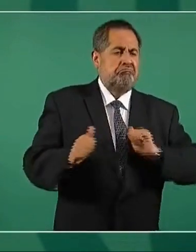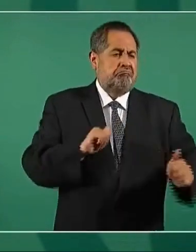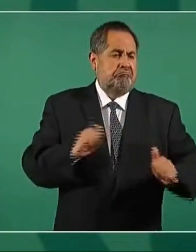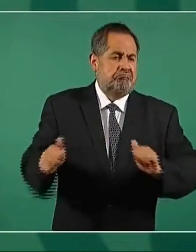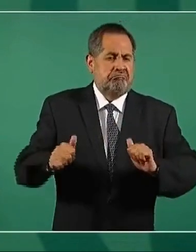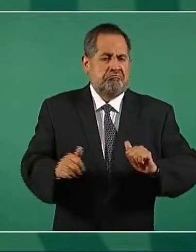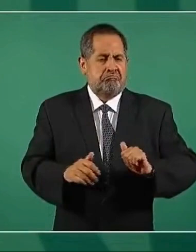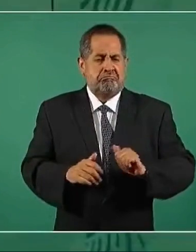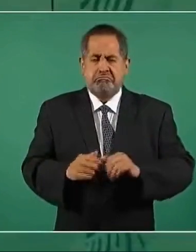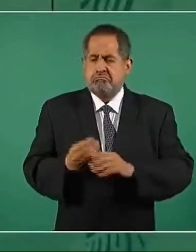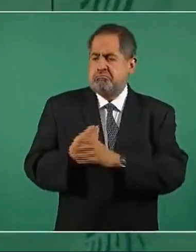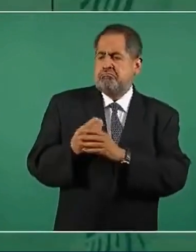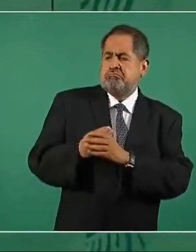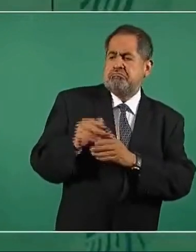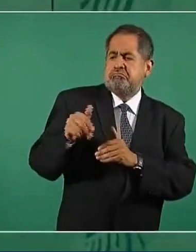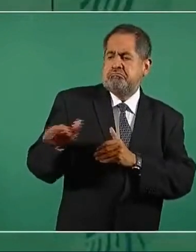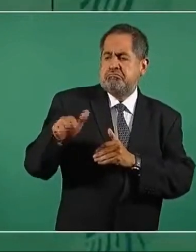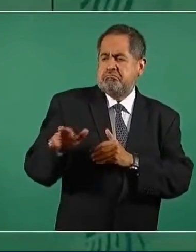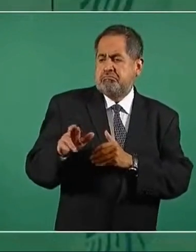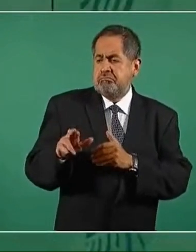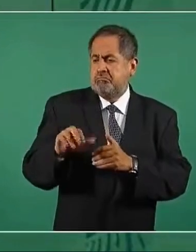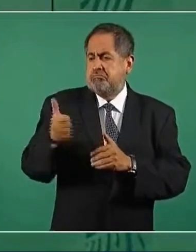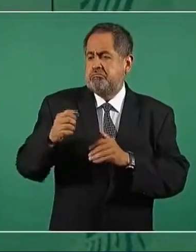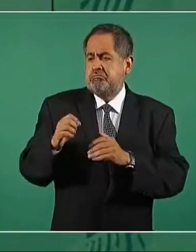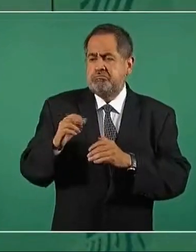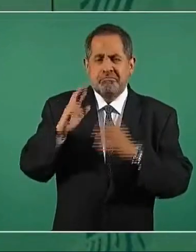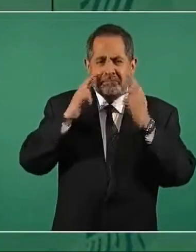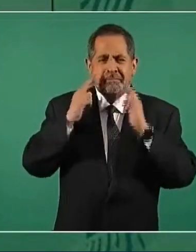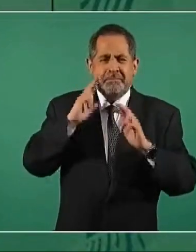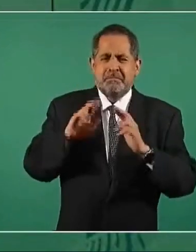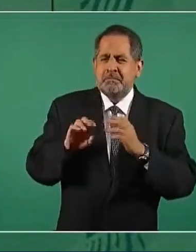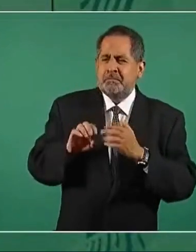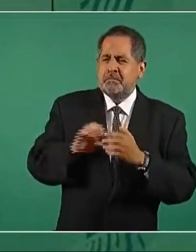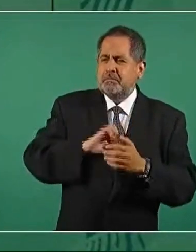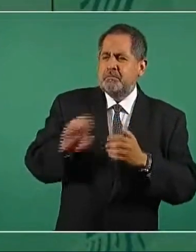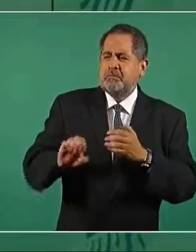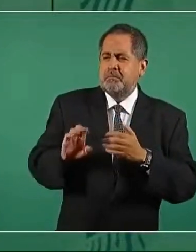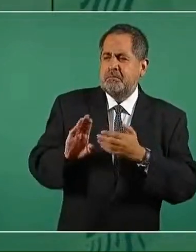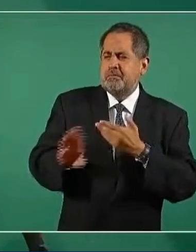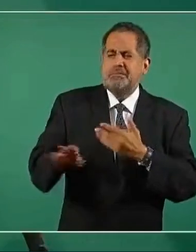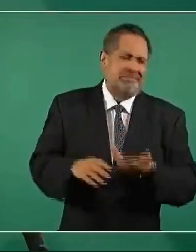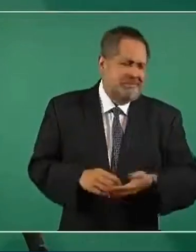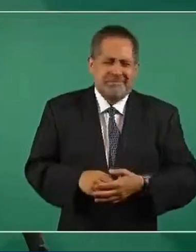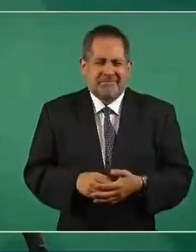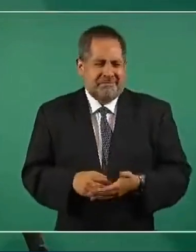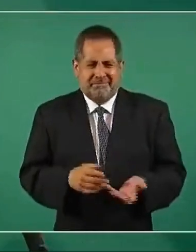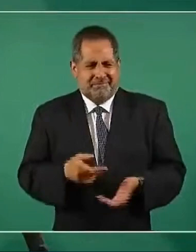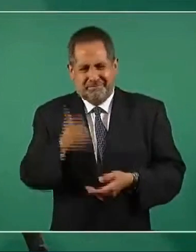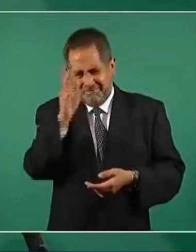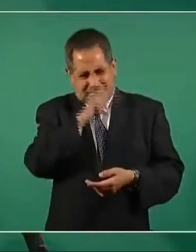clasista, racista. a veces son peores